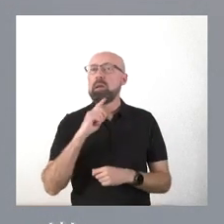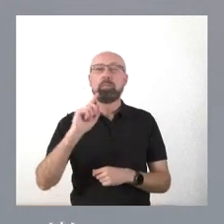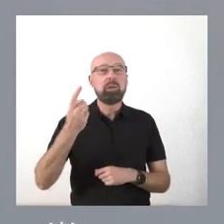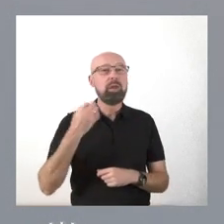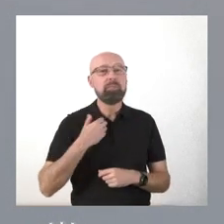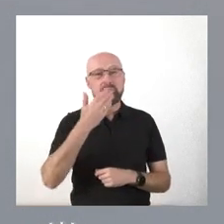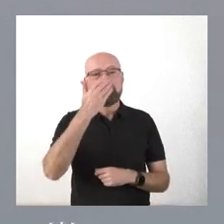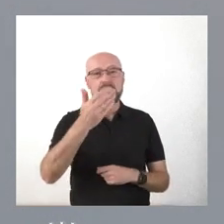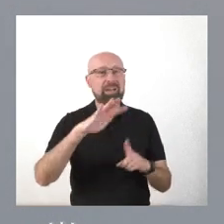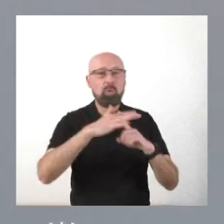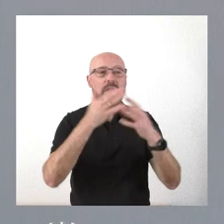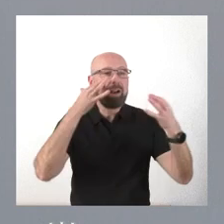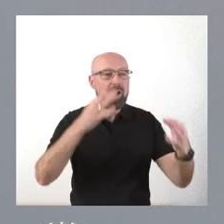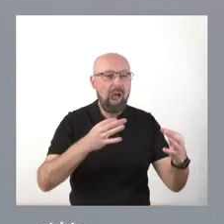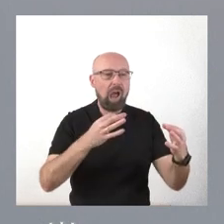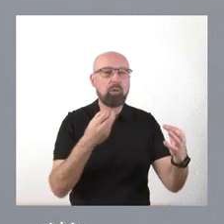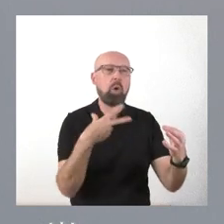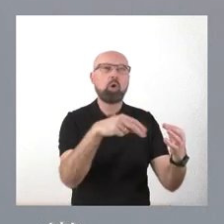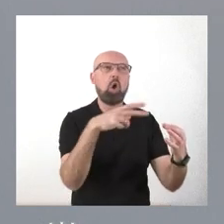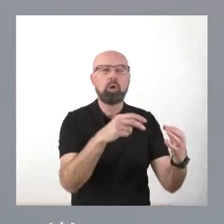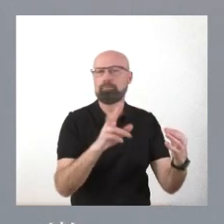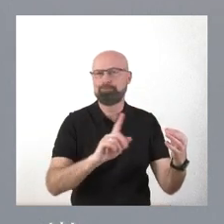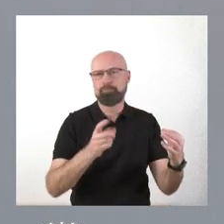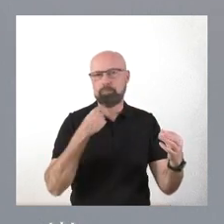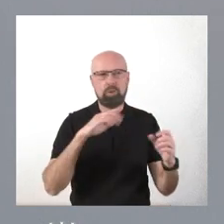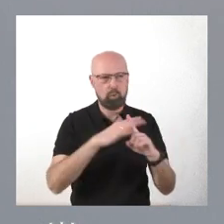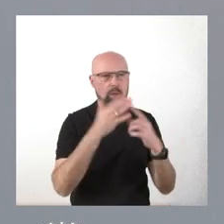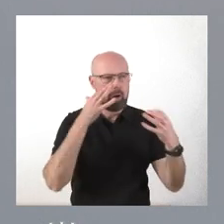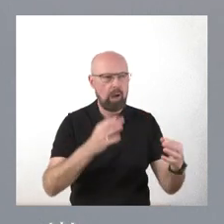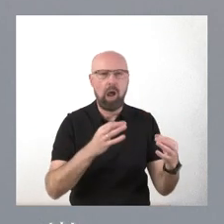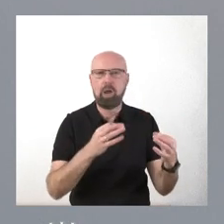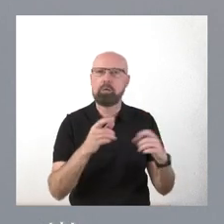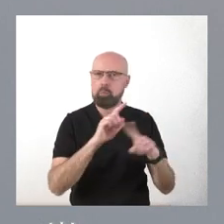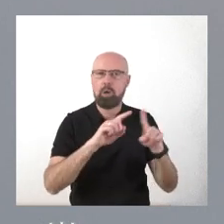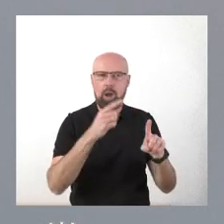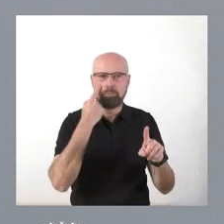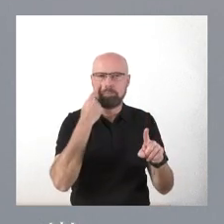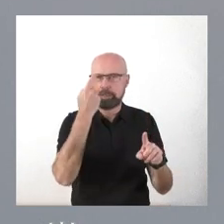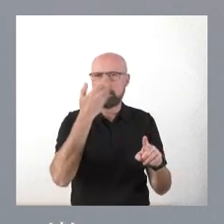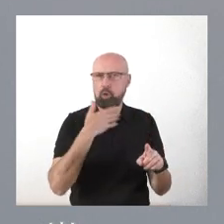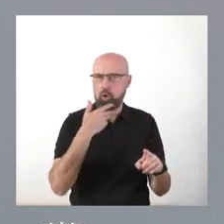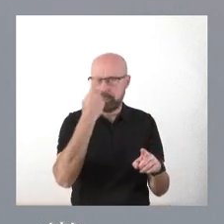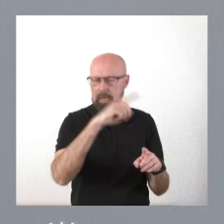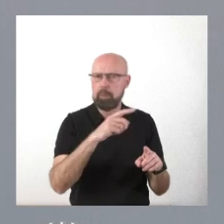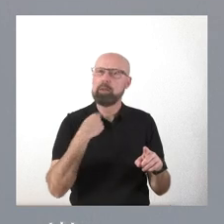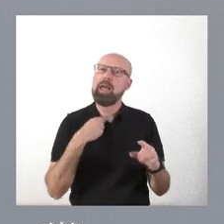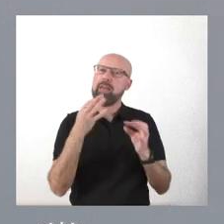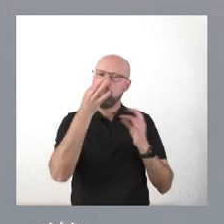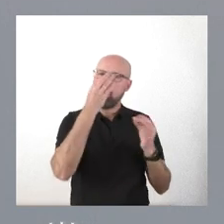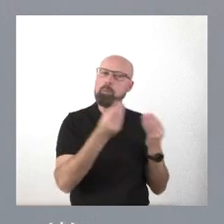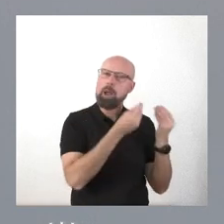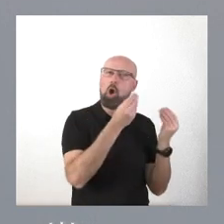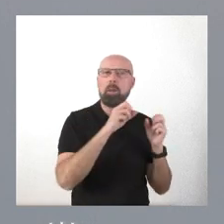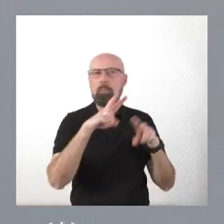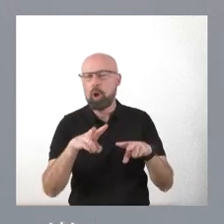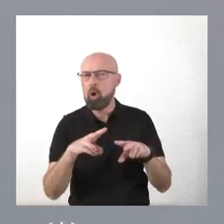negar la realidad. Nosotros hemos existido siempre en esos problemas esta realidad. Lo hemos dicho cuando los datos han sido mejores o cuando han sido peores y, por tanto,